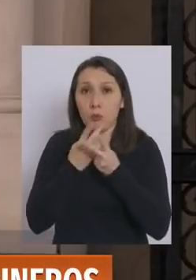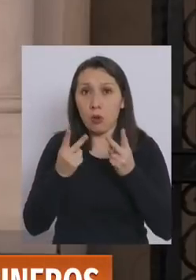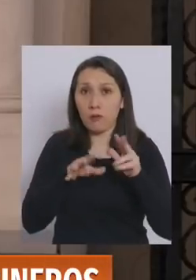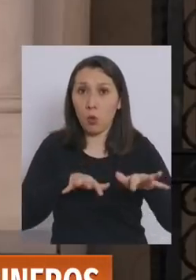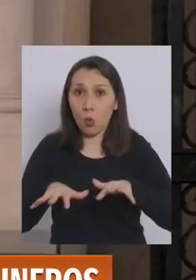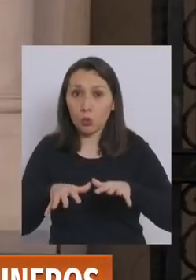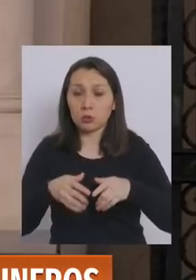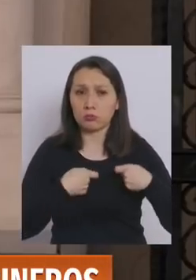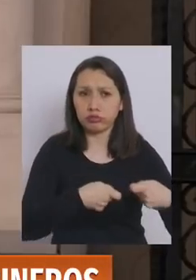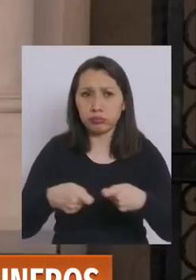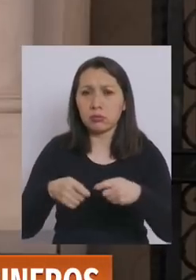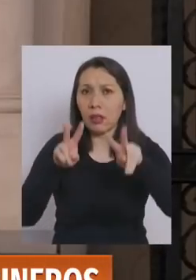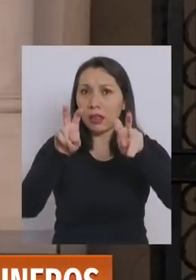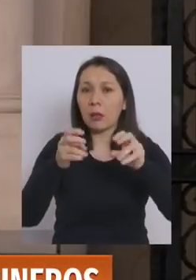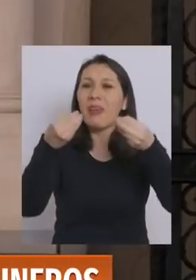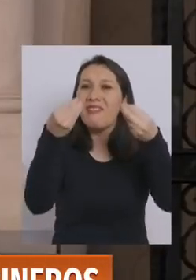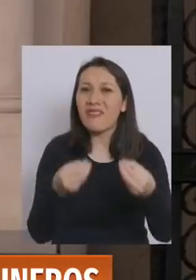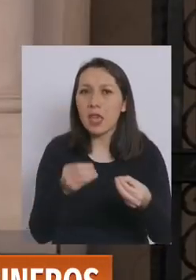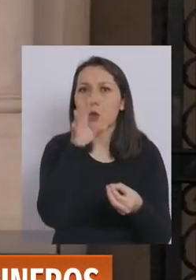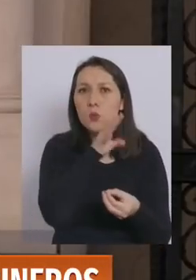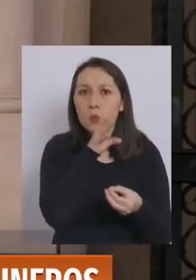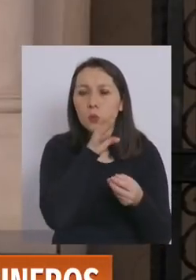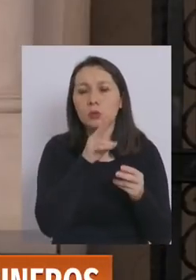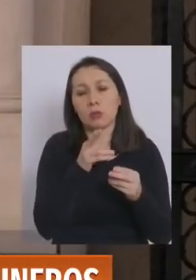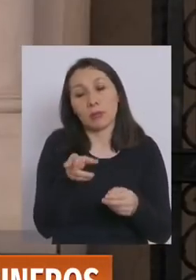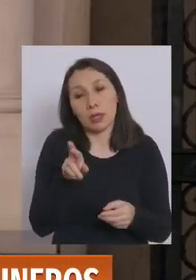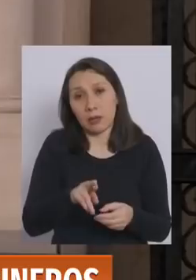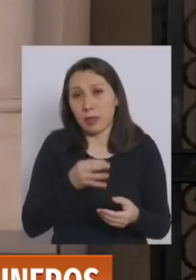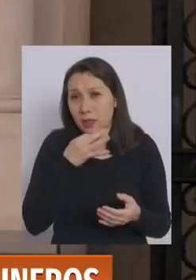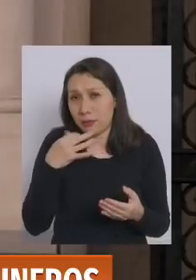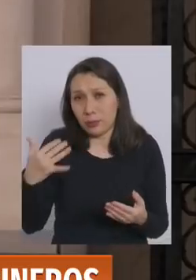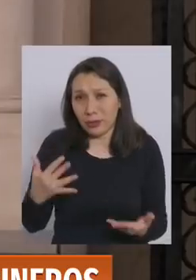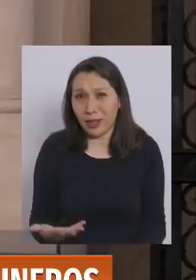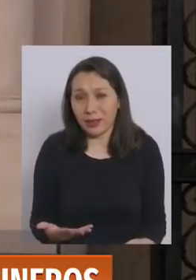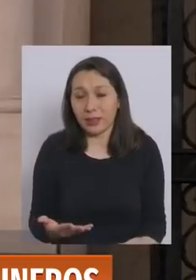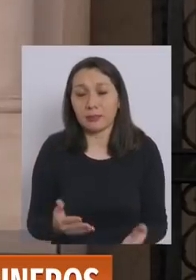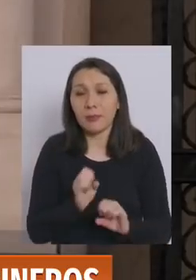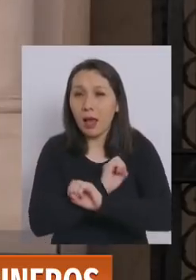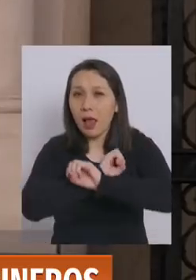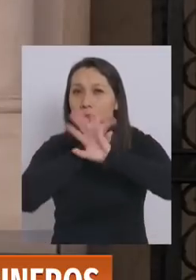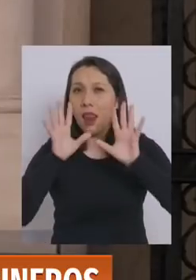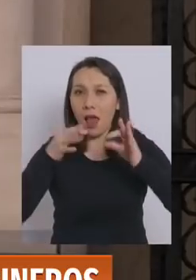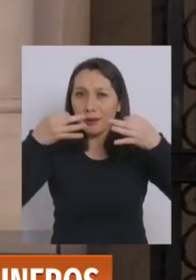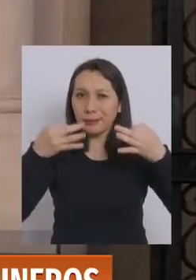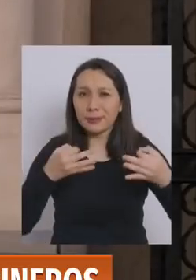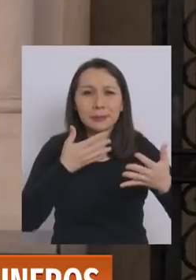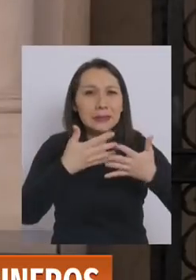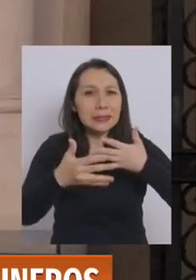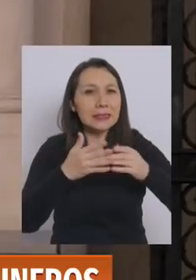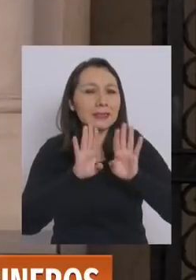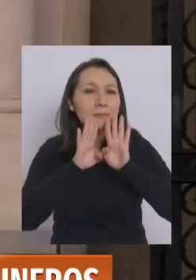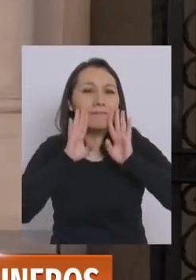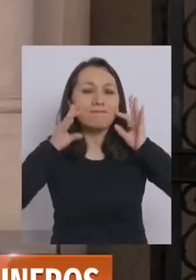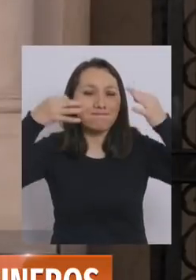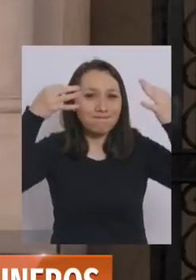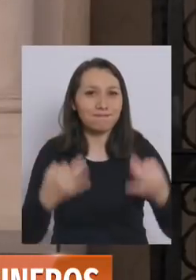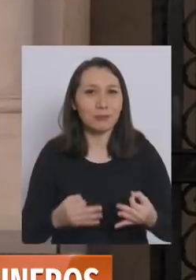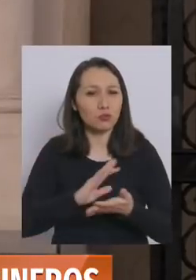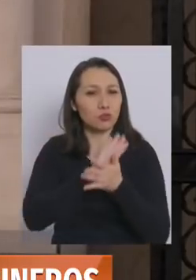sean estrictamente bien utilizados, valga la redundancia. Que haya una claridad y transparencia completa,